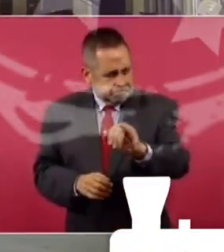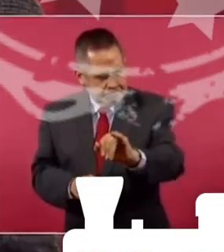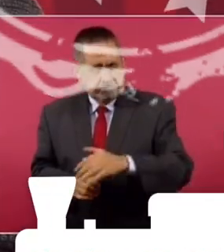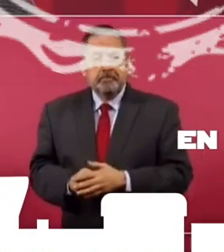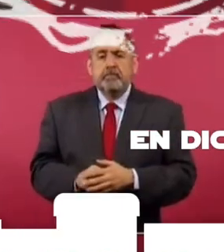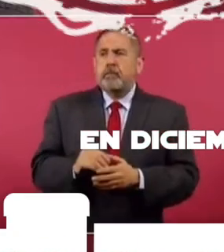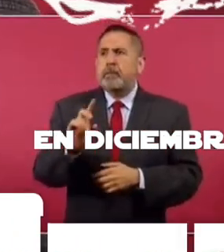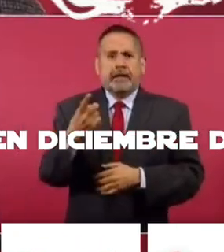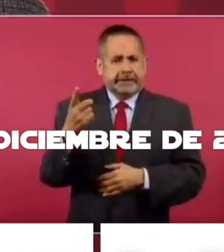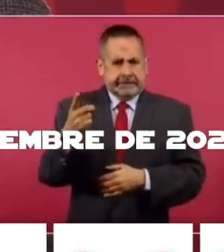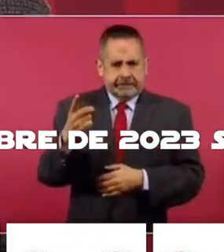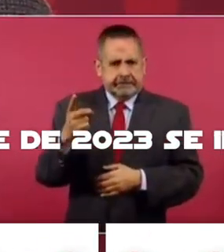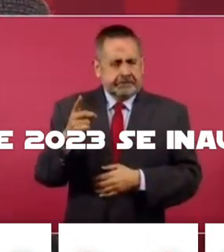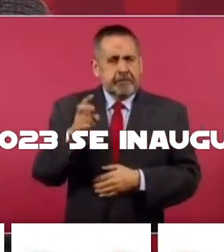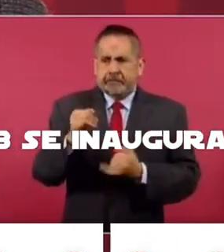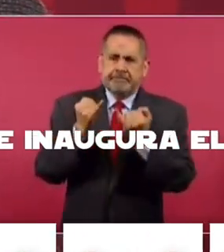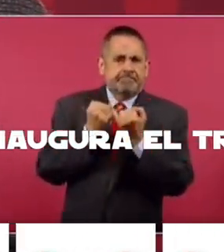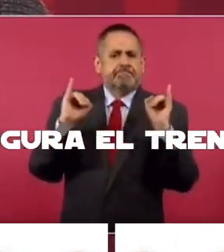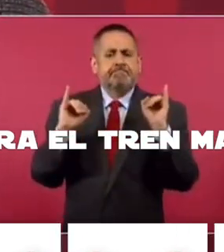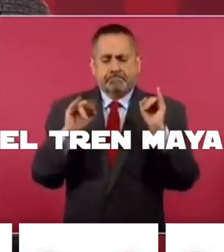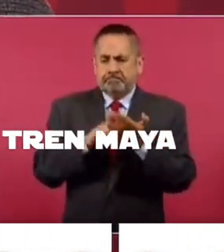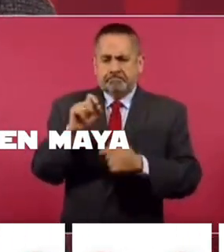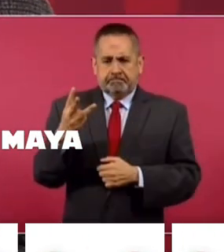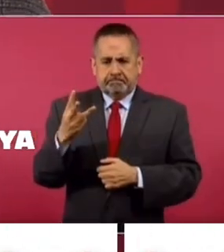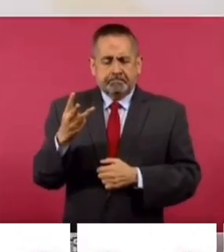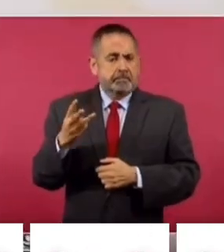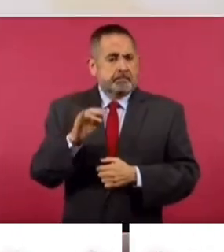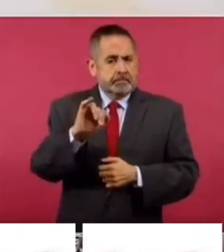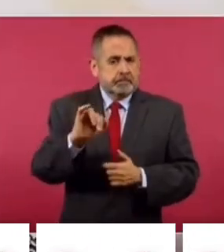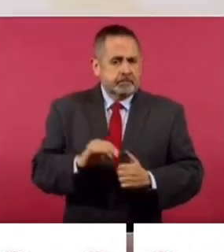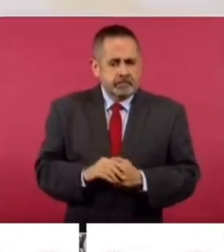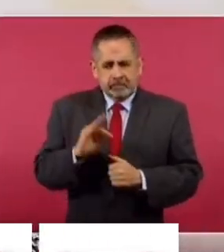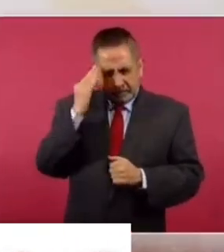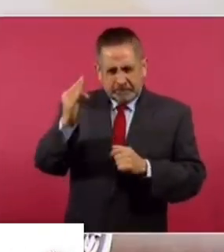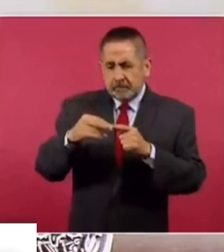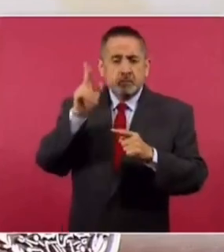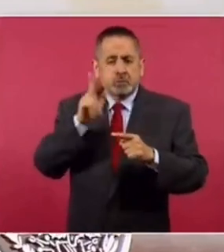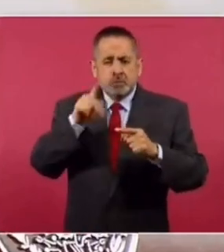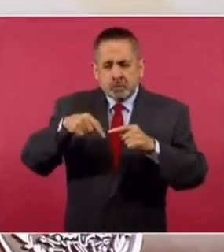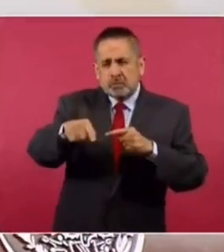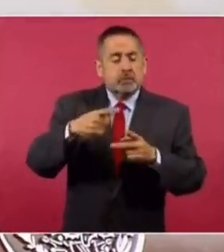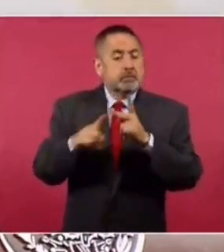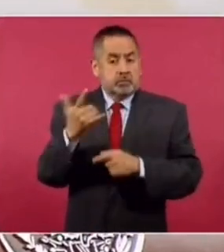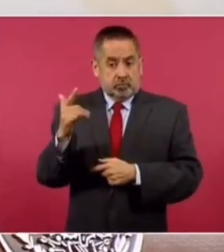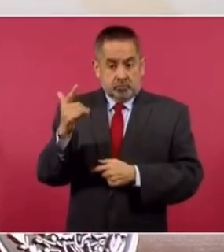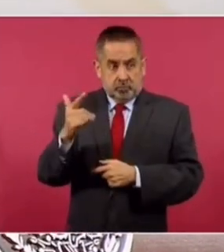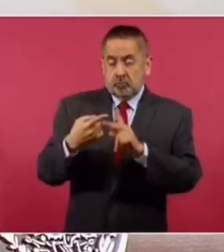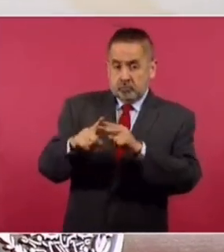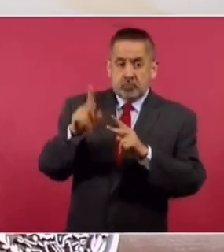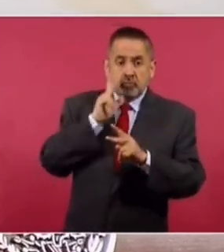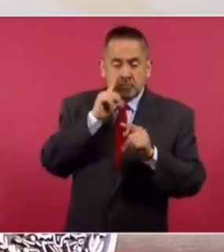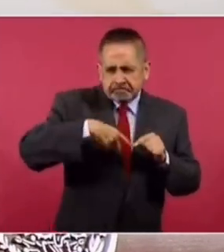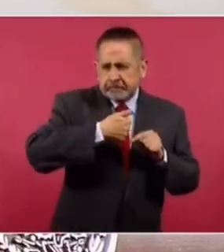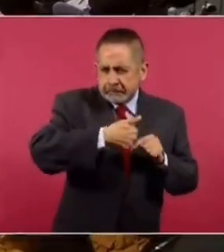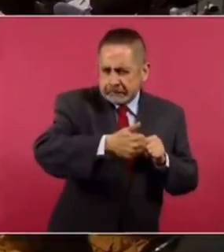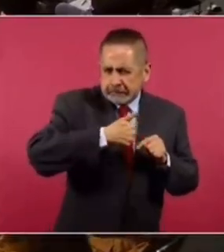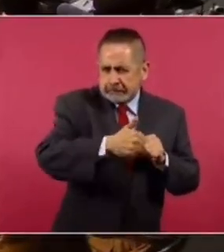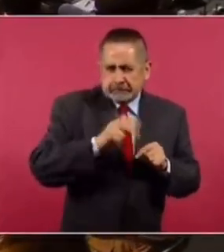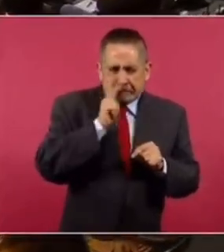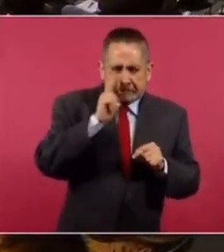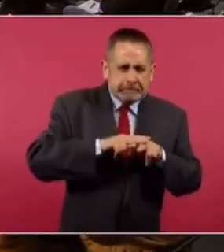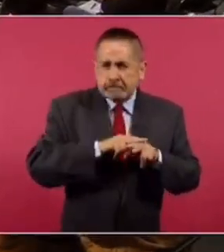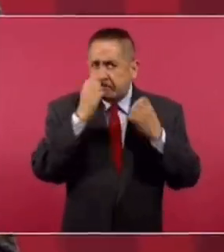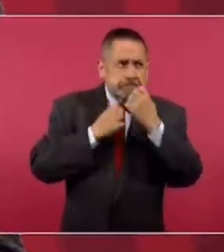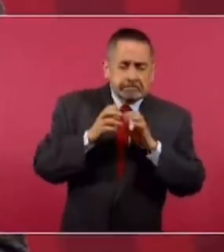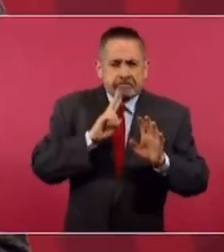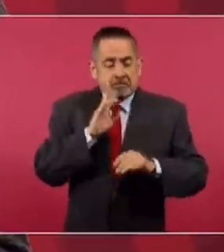Vamos a inaugurar en diciembre la obra, aunque el periodo de prueba va a comenzar en julio, en un tramo. Estamos viendo.